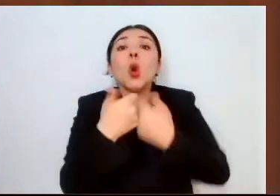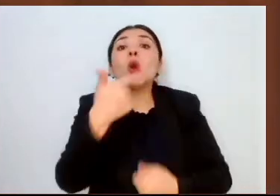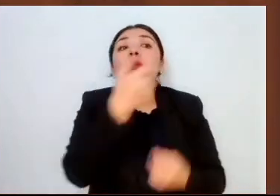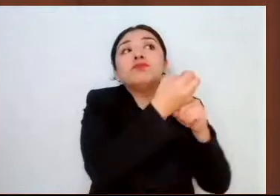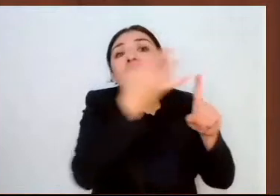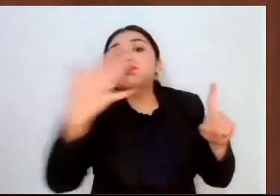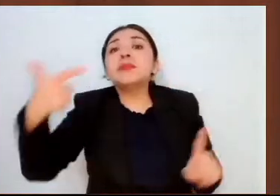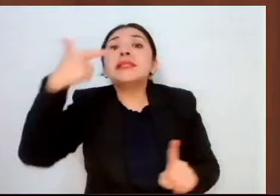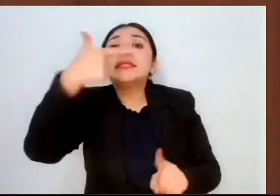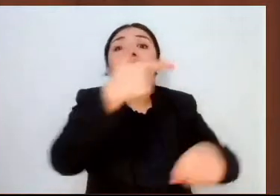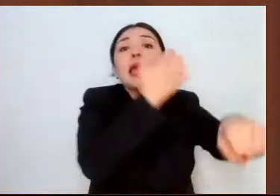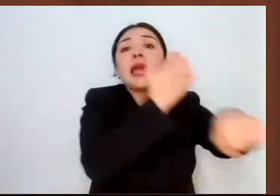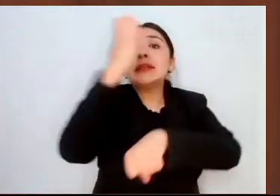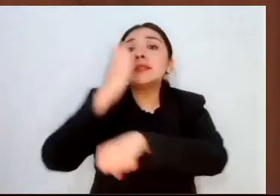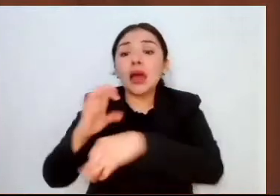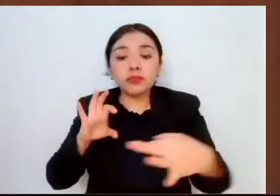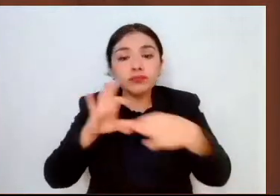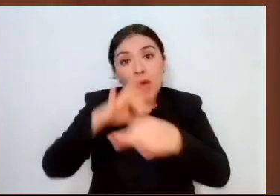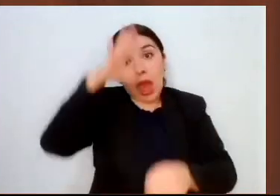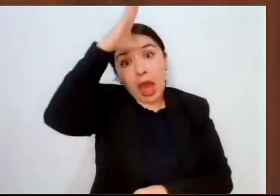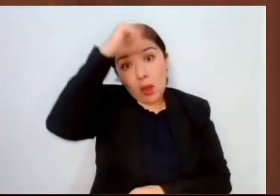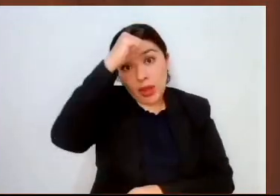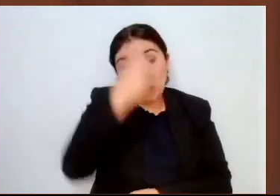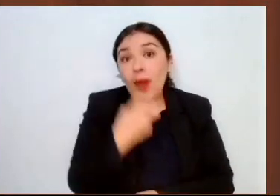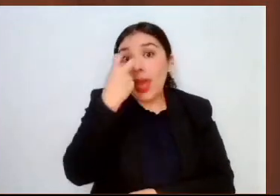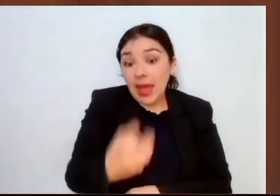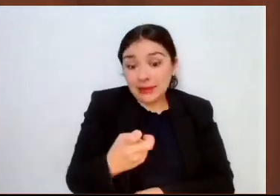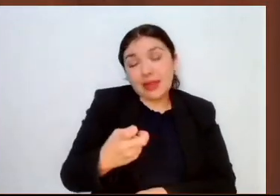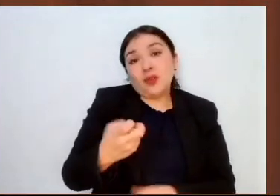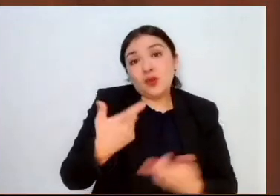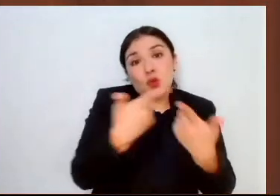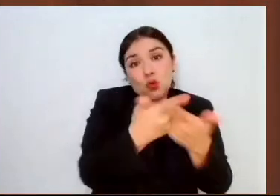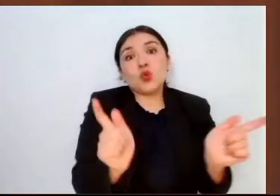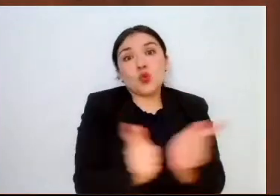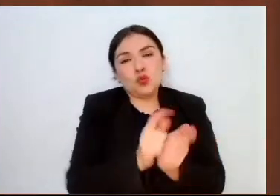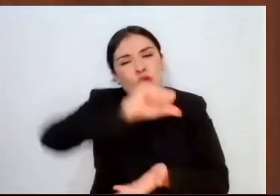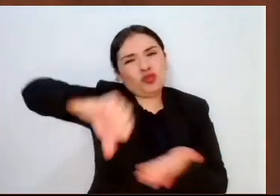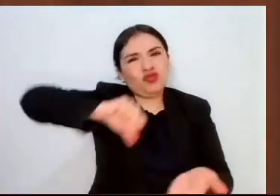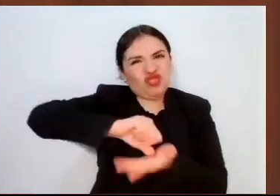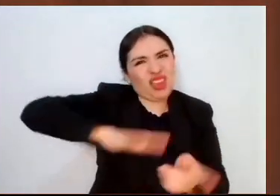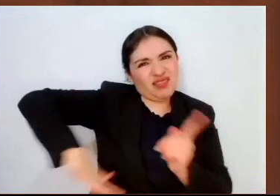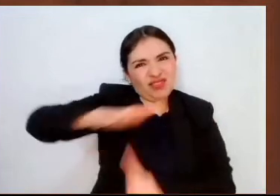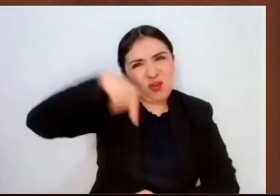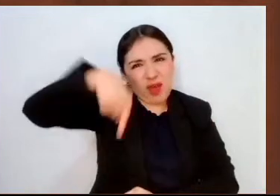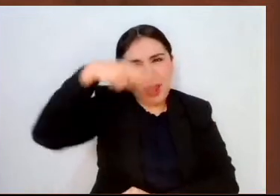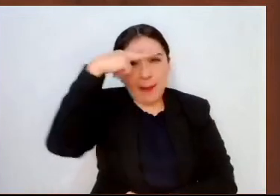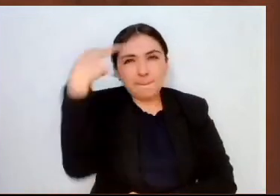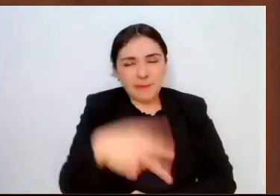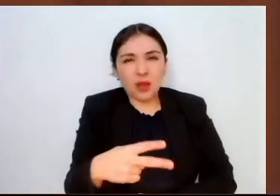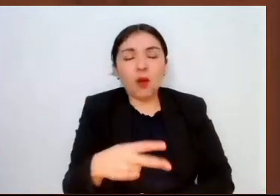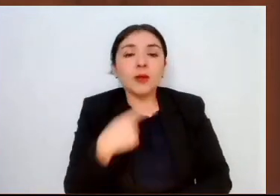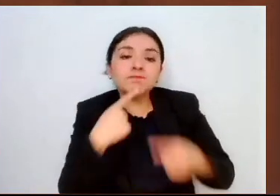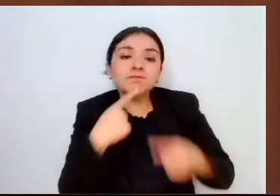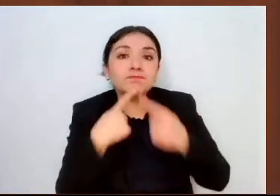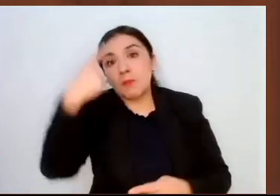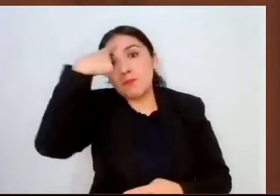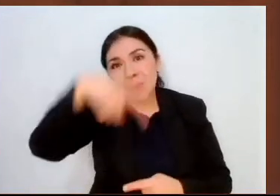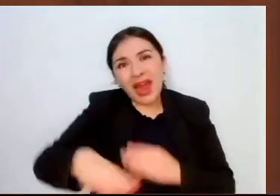lo que permite el grupo interestatal de la región centro de México para prevenir,